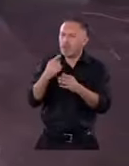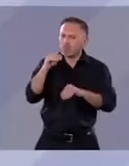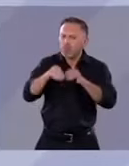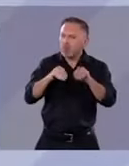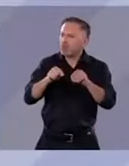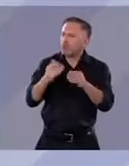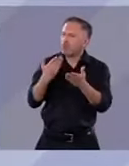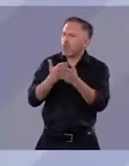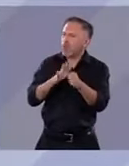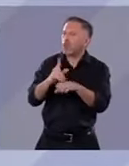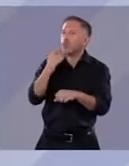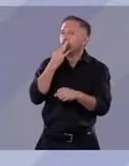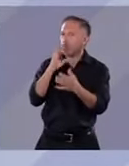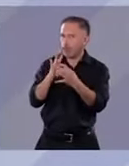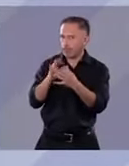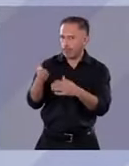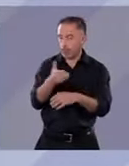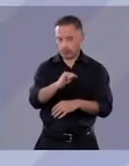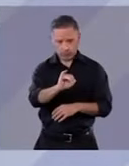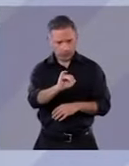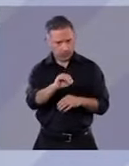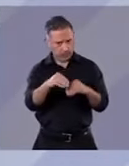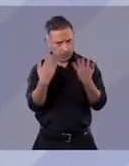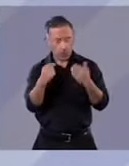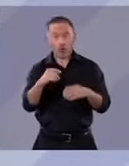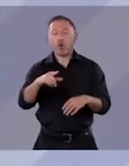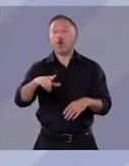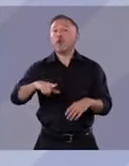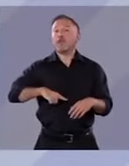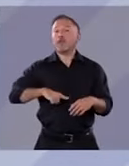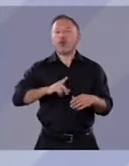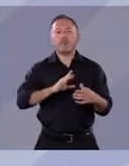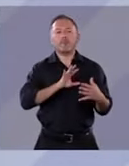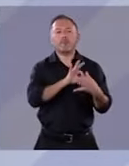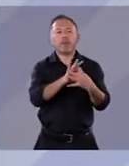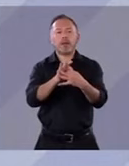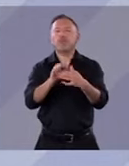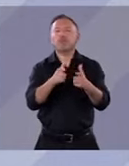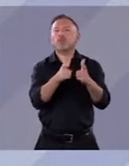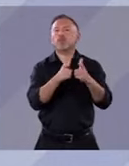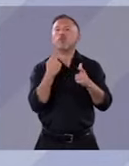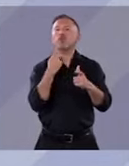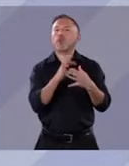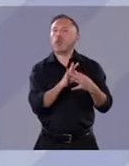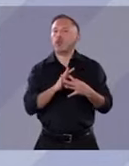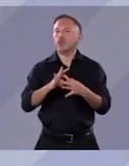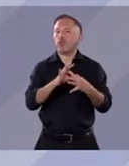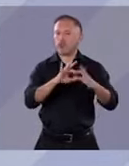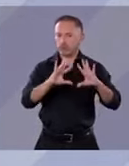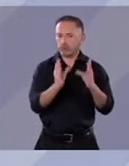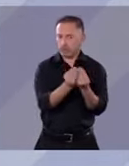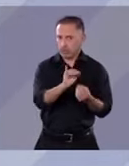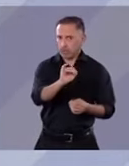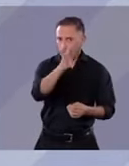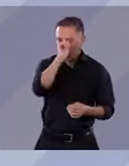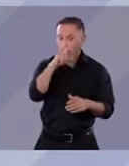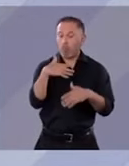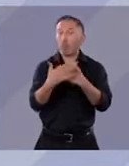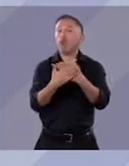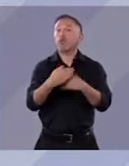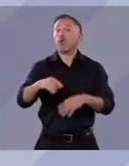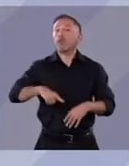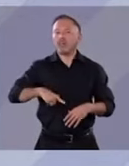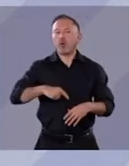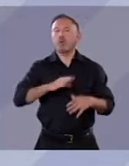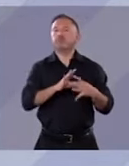Por supuesto que estoy de acuerdo con los gobiernos de coalición y yo voy a representar un gobierno de coalición, pero no sólo con